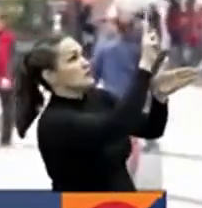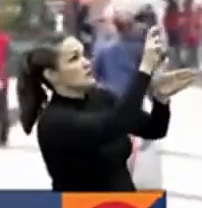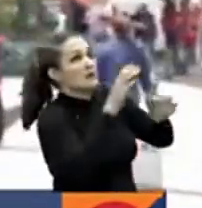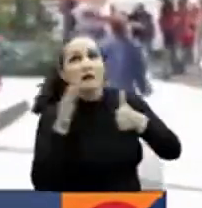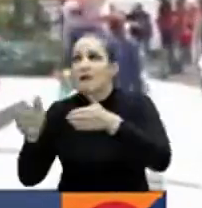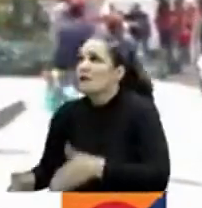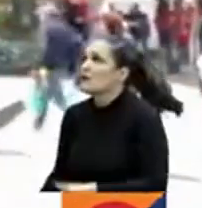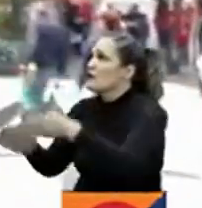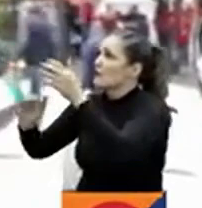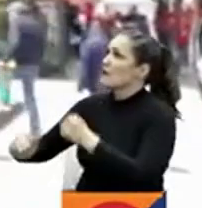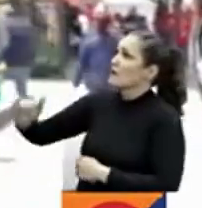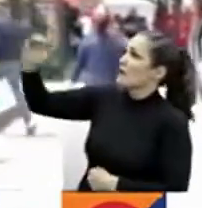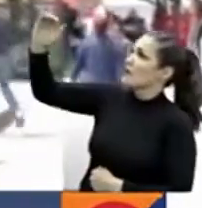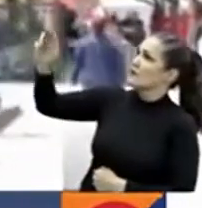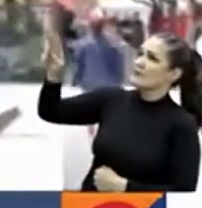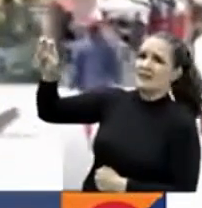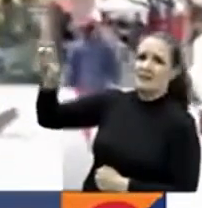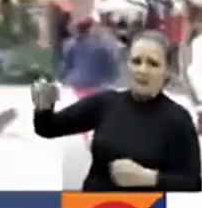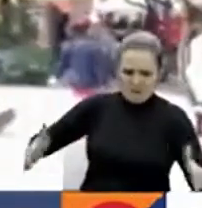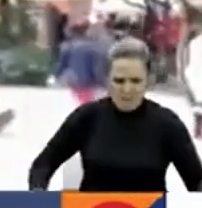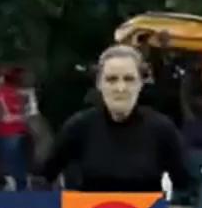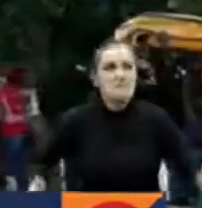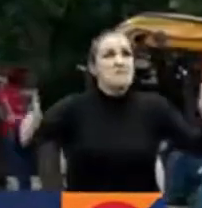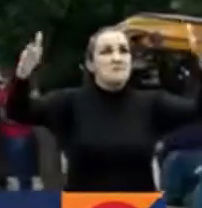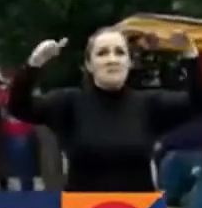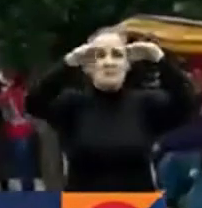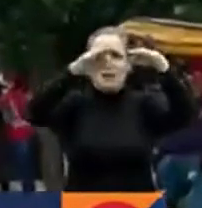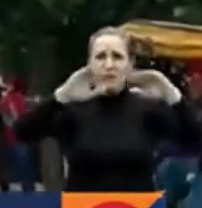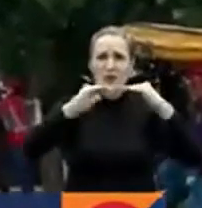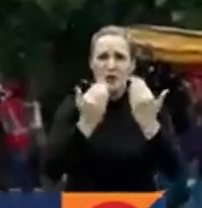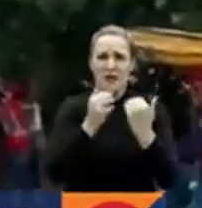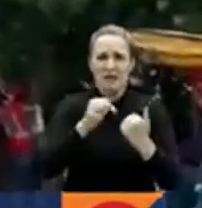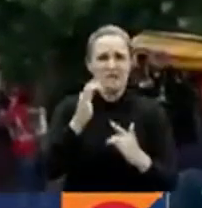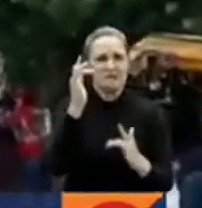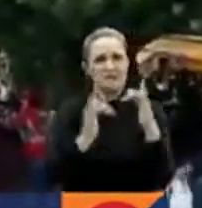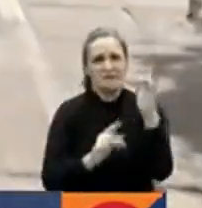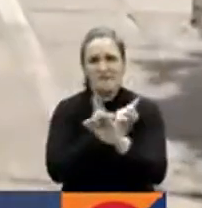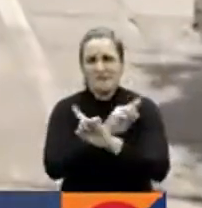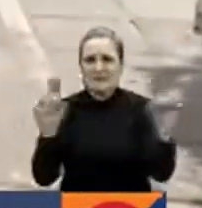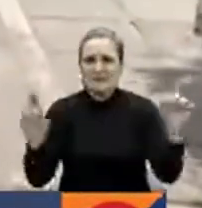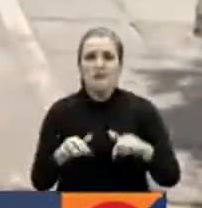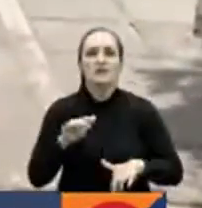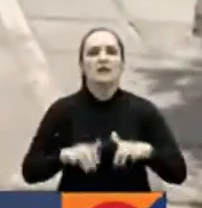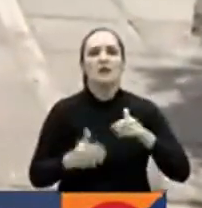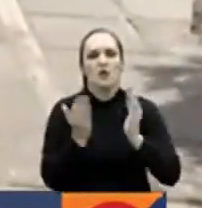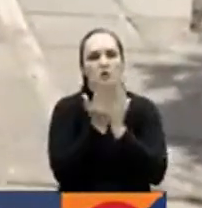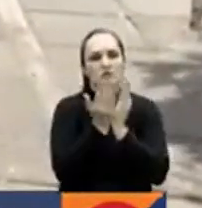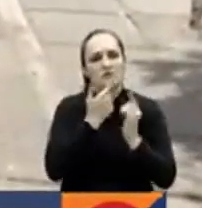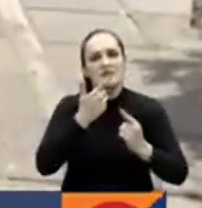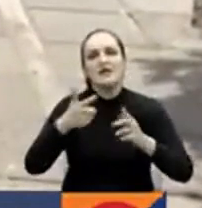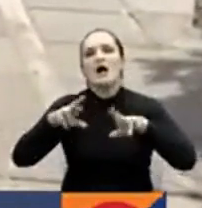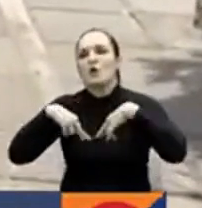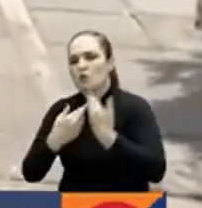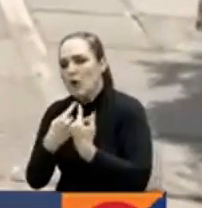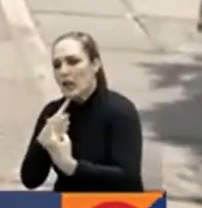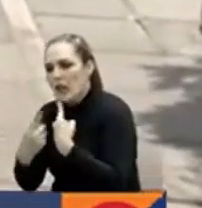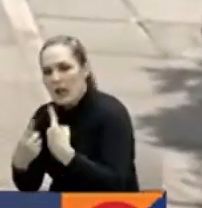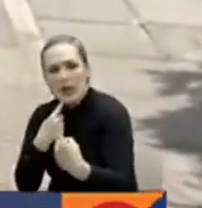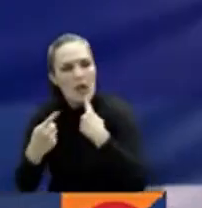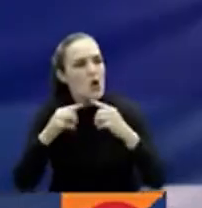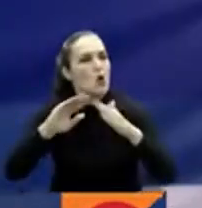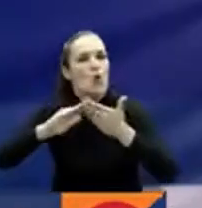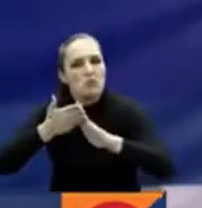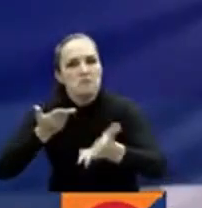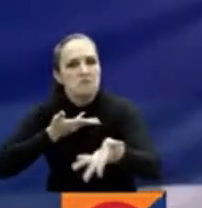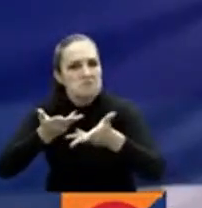a tomar su descanso en el séptimo piso. Esas no son condiciones dignas. La Secretaría de Educación manifestó que ya se ha reunido con la comunidad para socializar